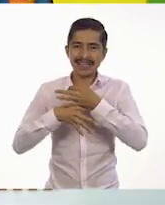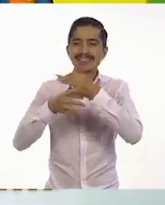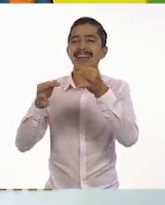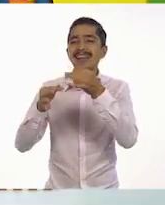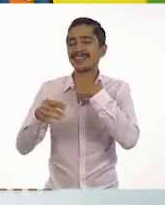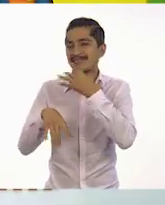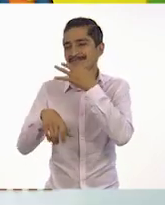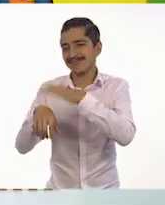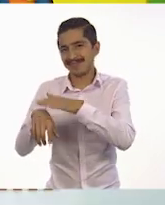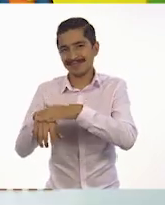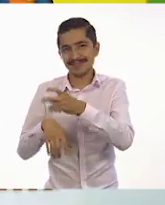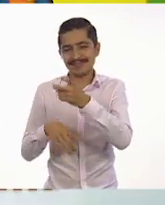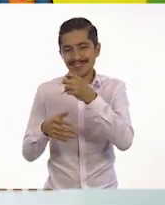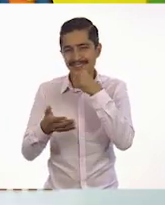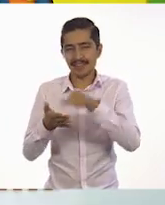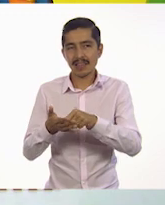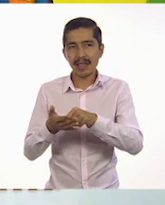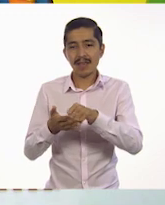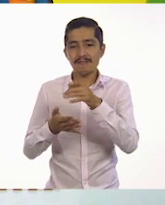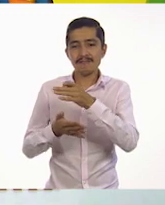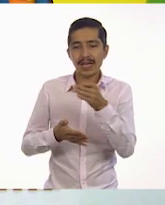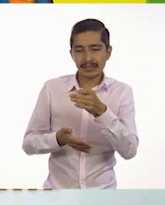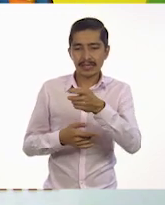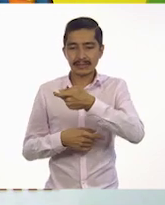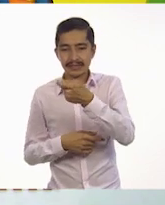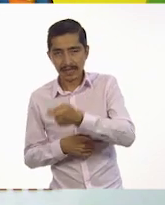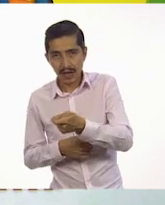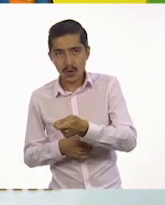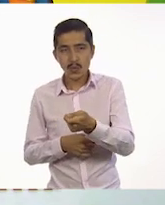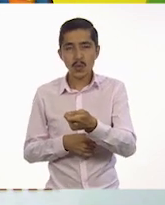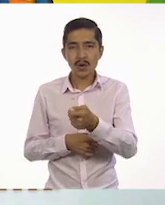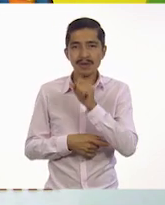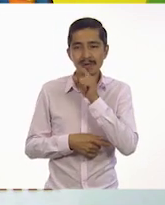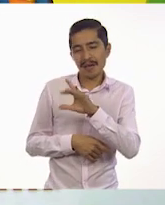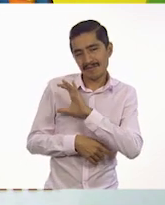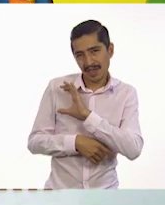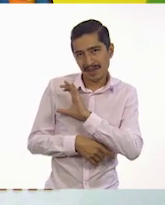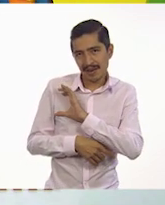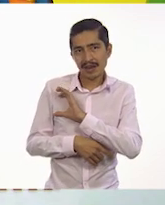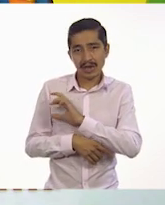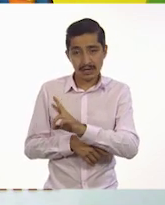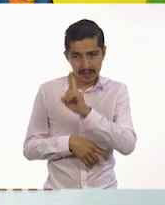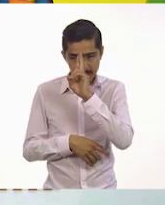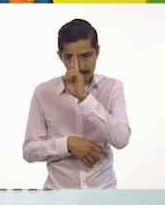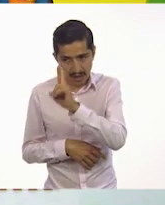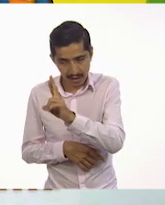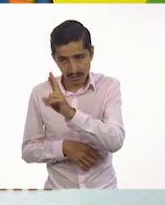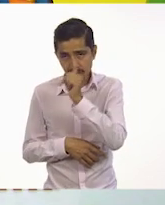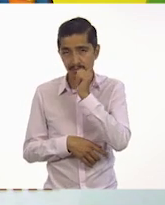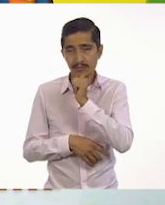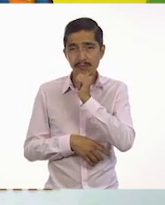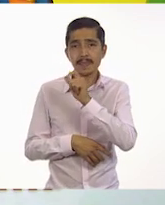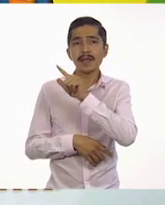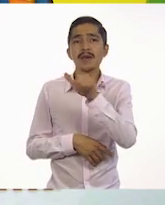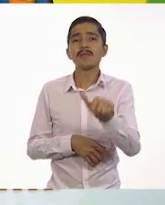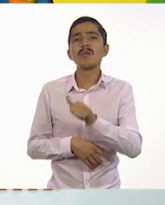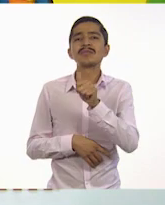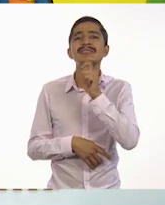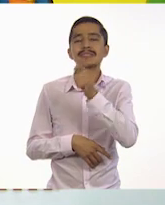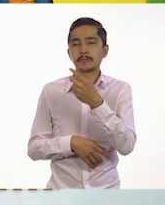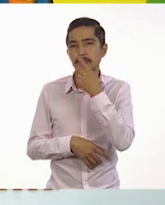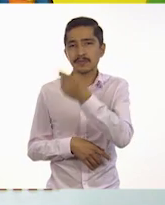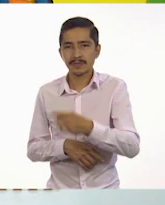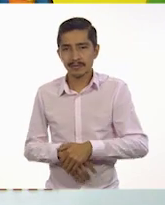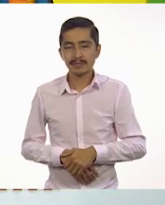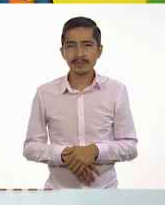entonces llevamos la fecha, nuestro saludo, con una forma de afecto, respeto y el mensaje. Muy bien.